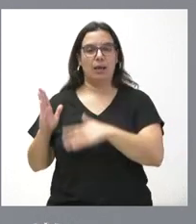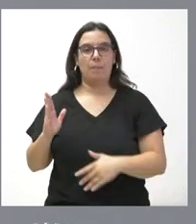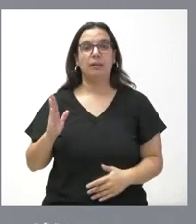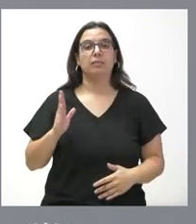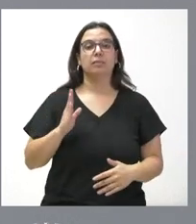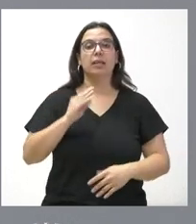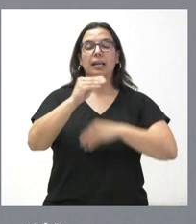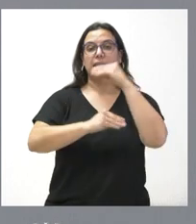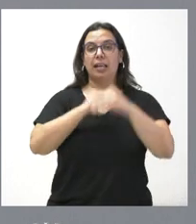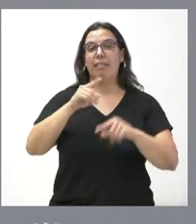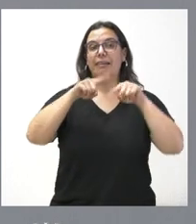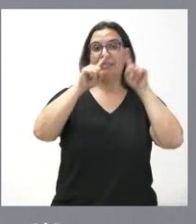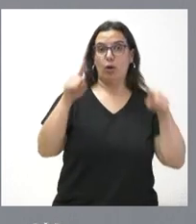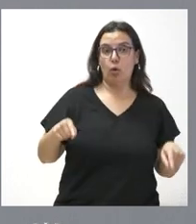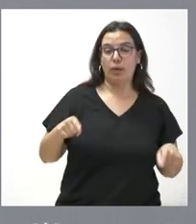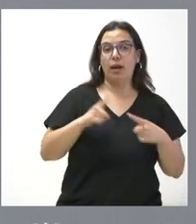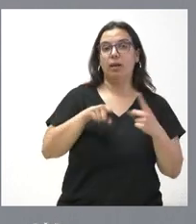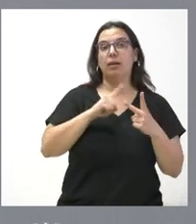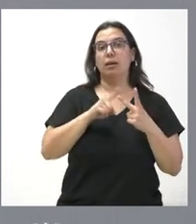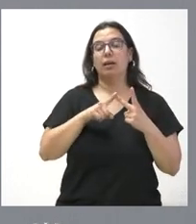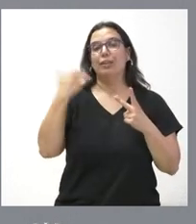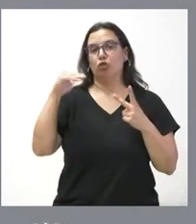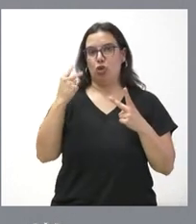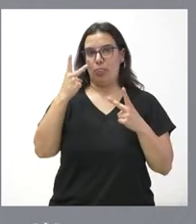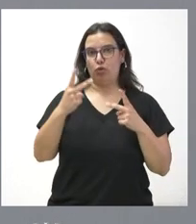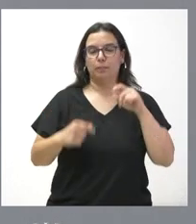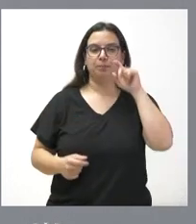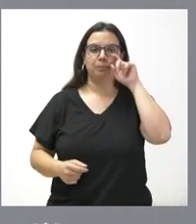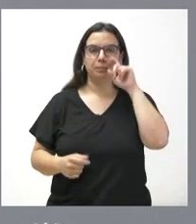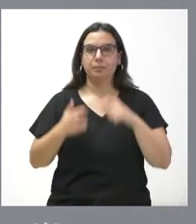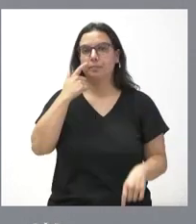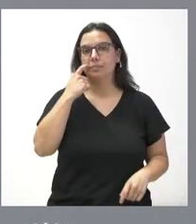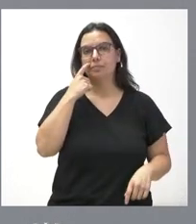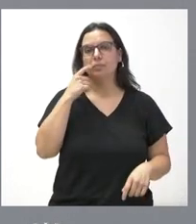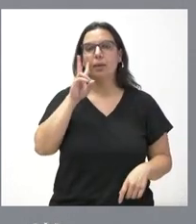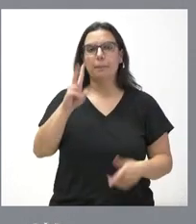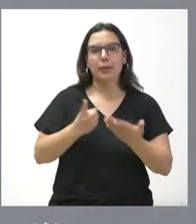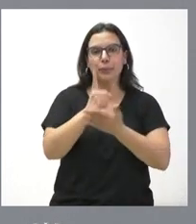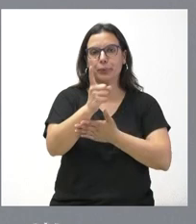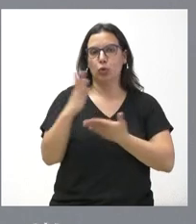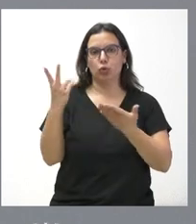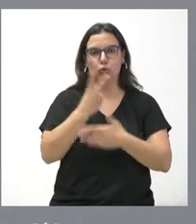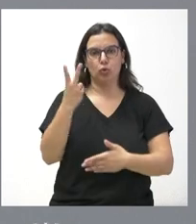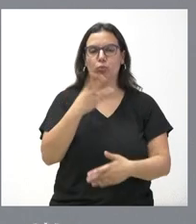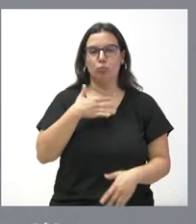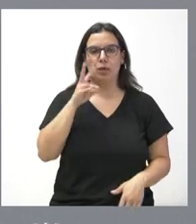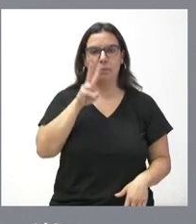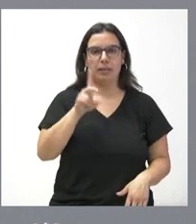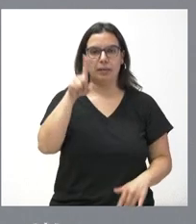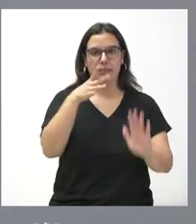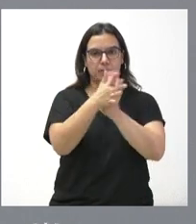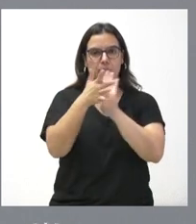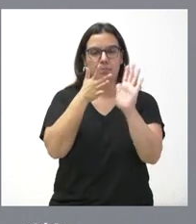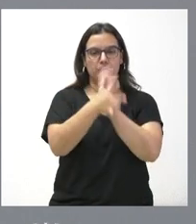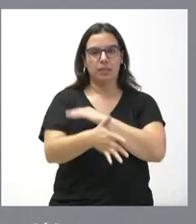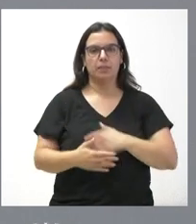que se celebrarán en Segovia y en Soria. Tienen ustedes el recorrido de ambas etapas descritos en el